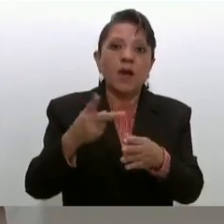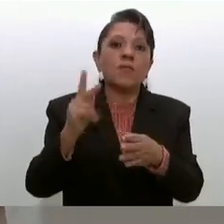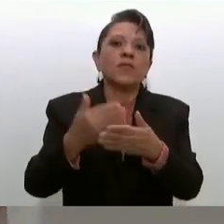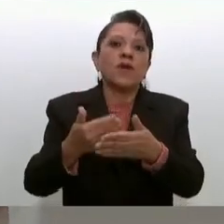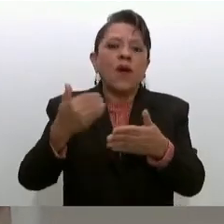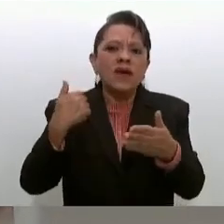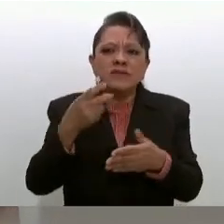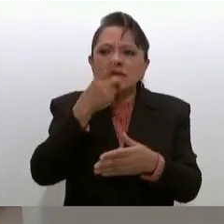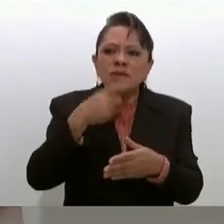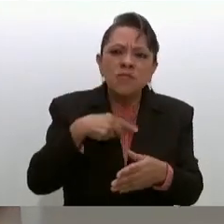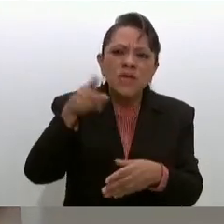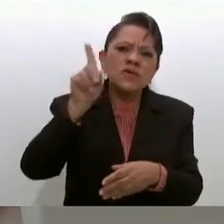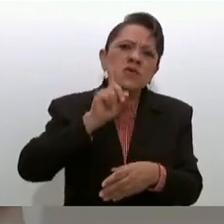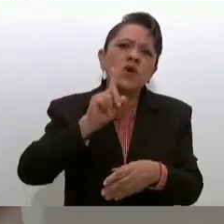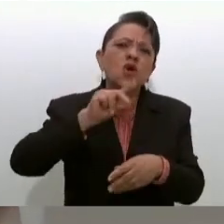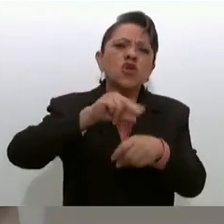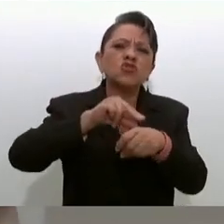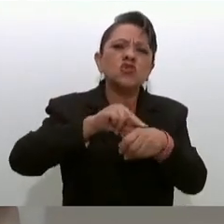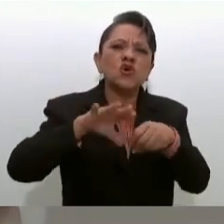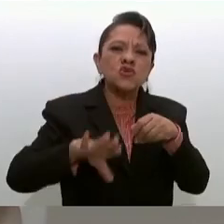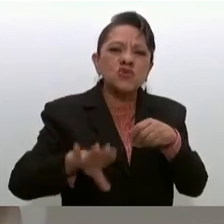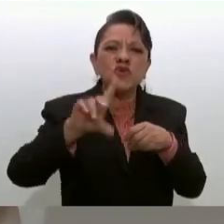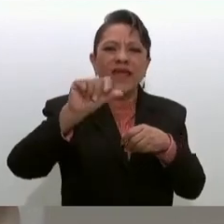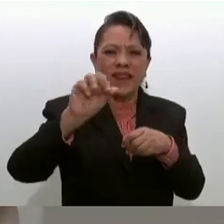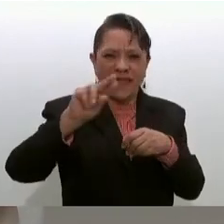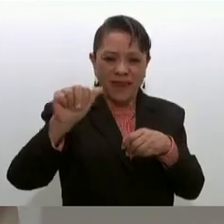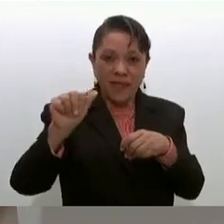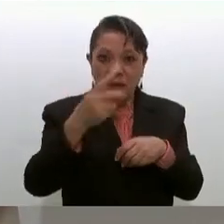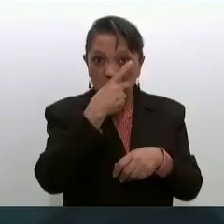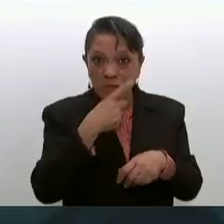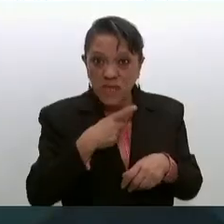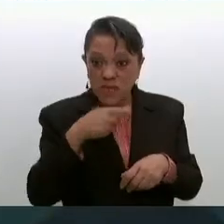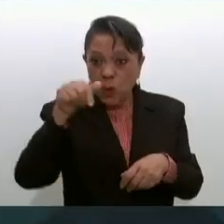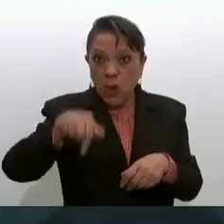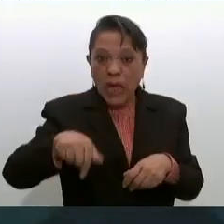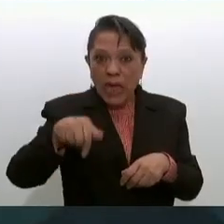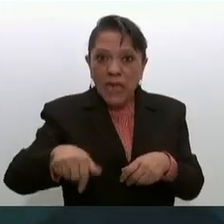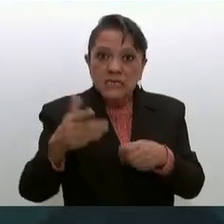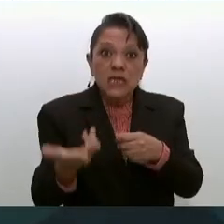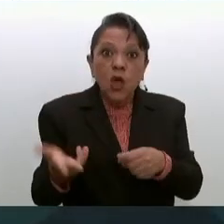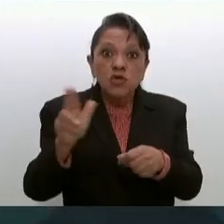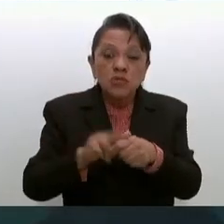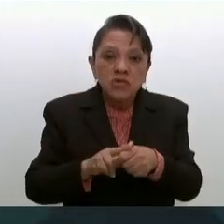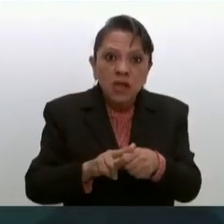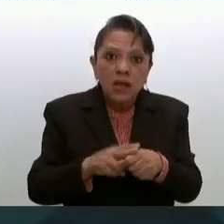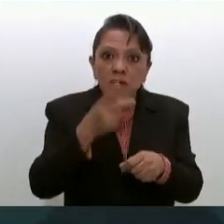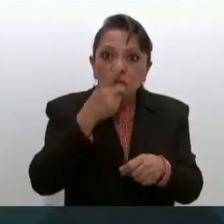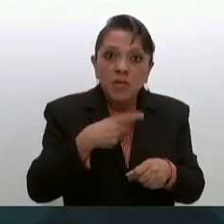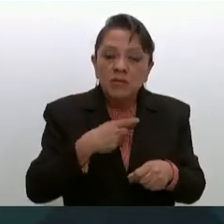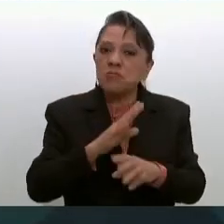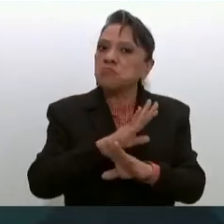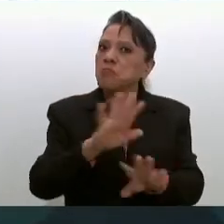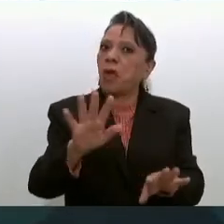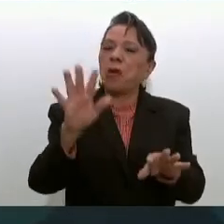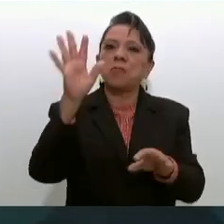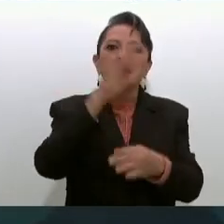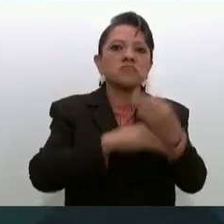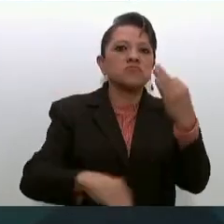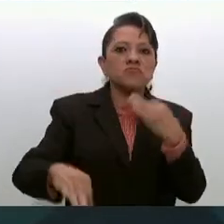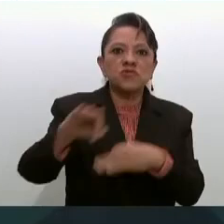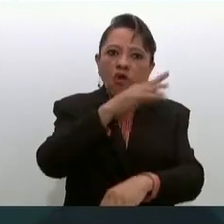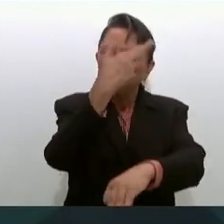señaló, este es un hospital que saca todo, así, entre paréntesis, es